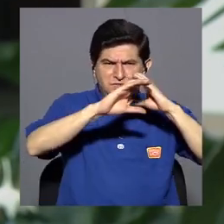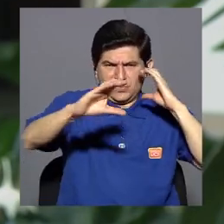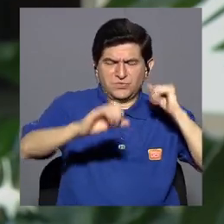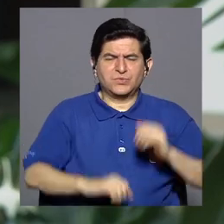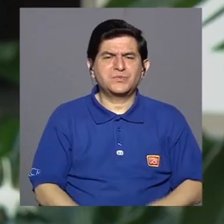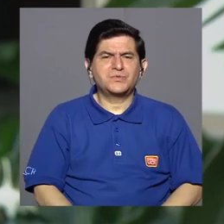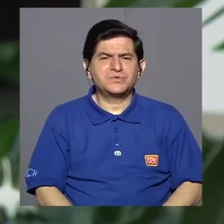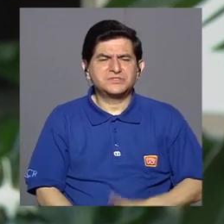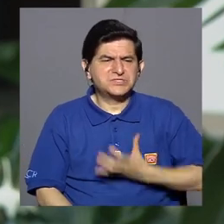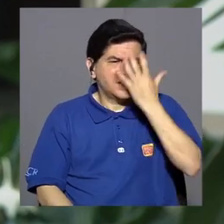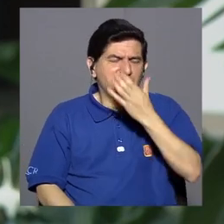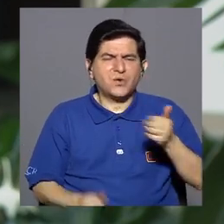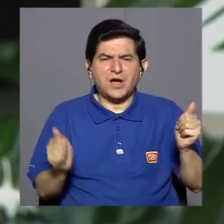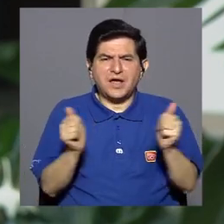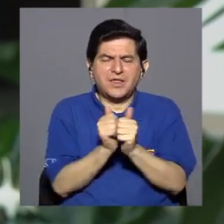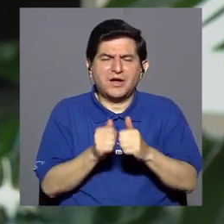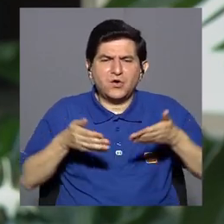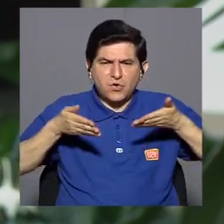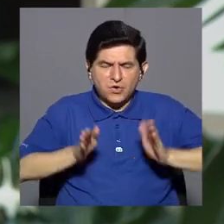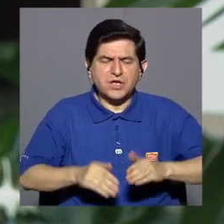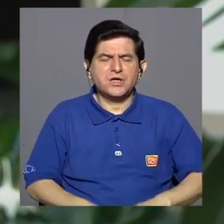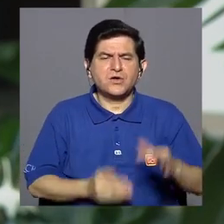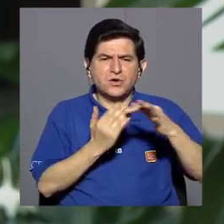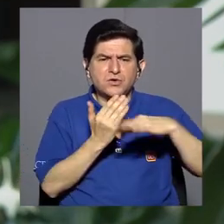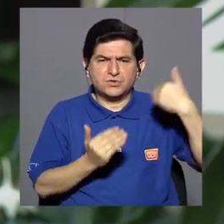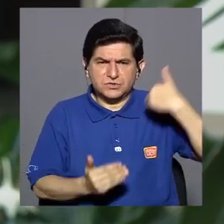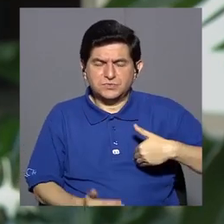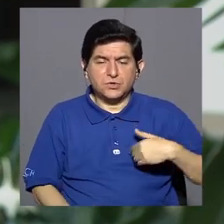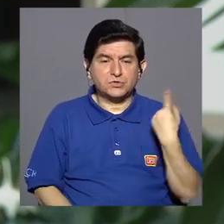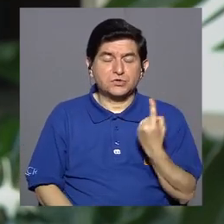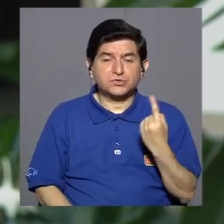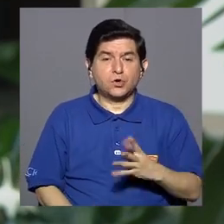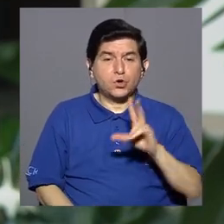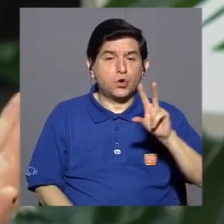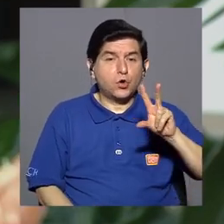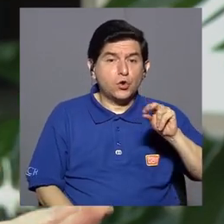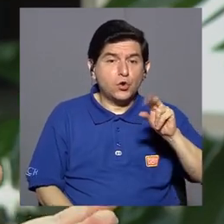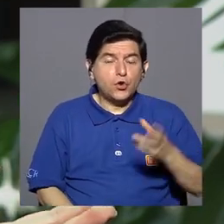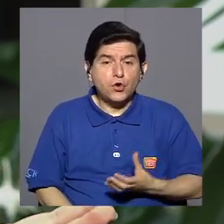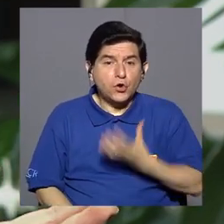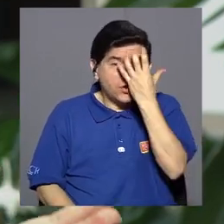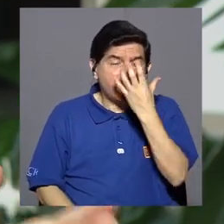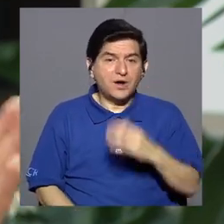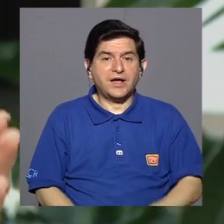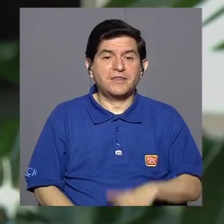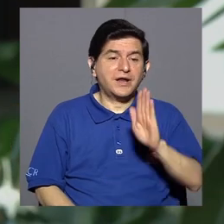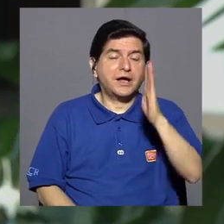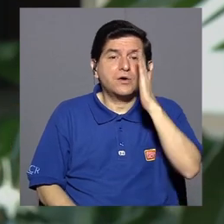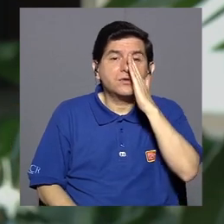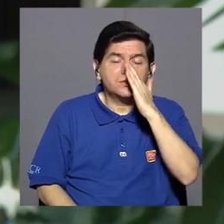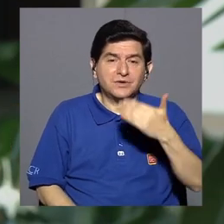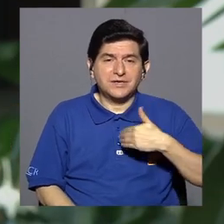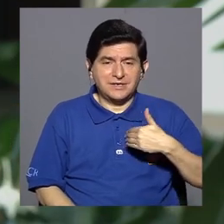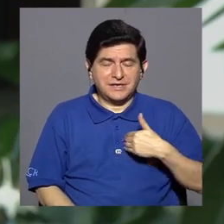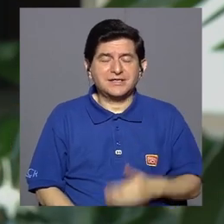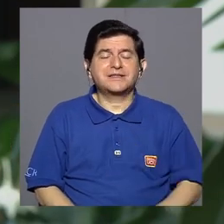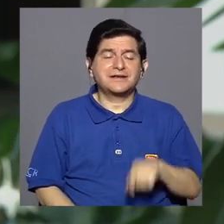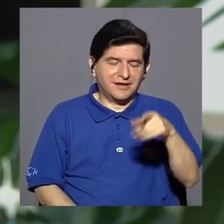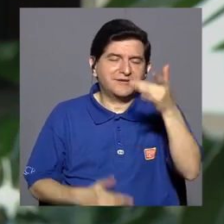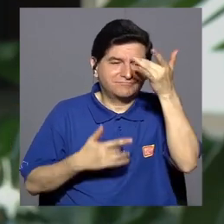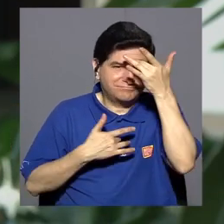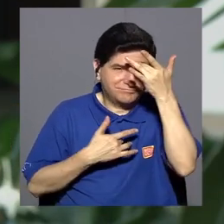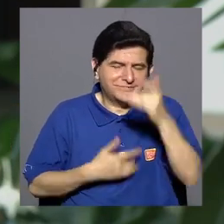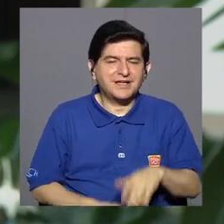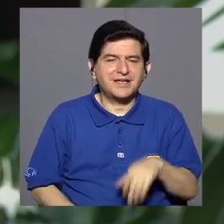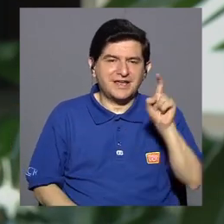enojada con sus hijos, con su esposo, con la única que no estaba enojada y probablemente era porque no podía, era con su madre, quien tiene demencia y tiene